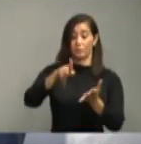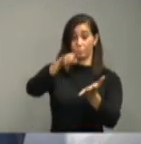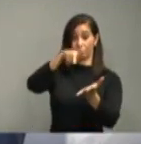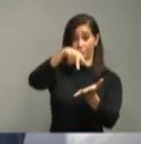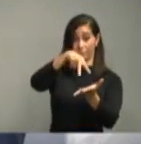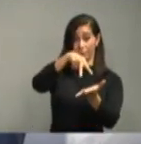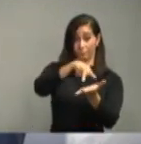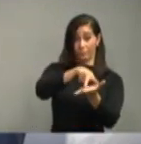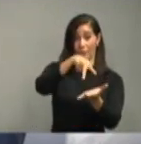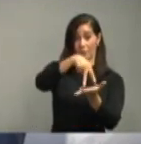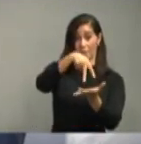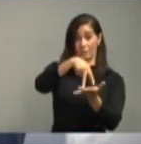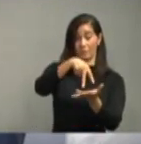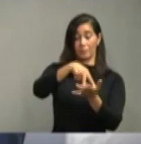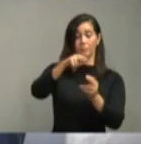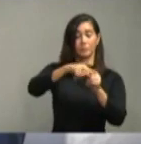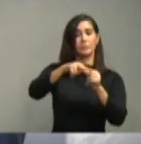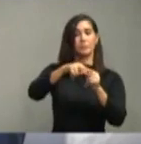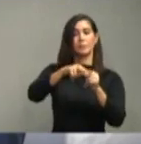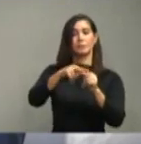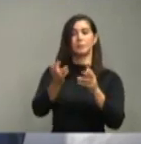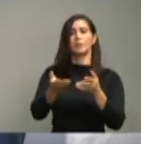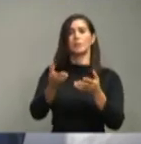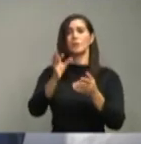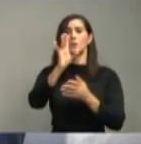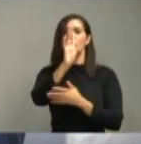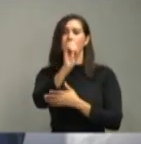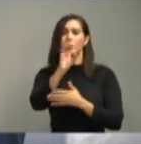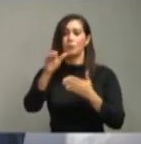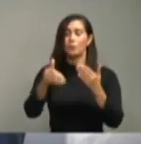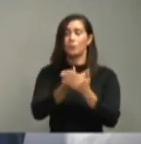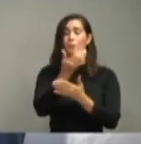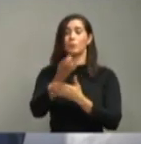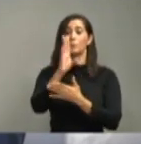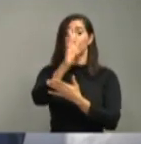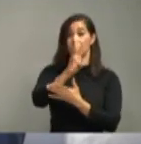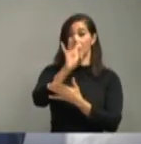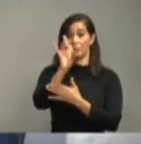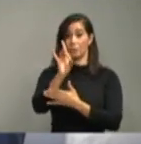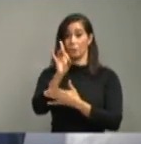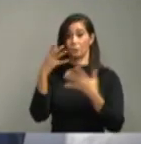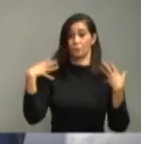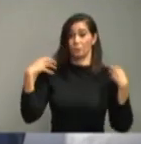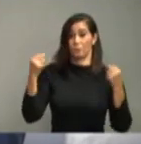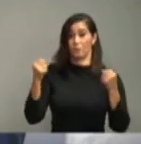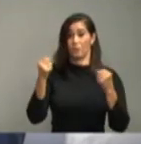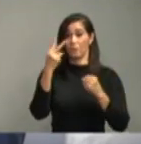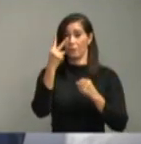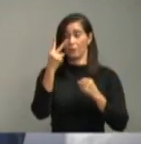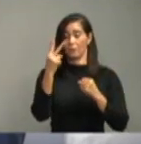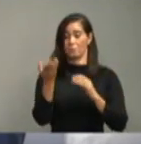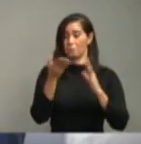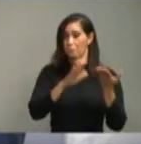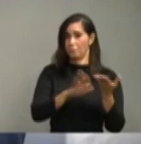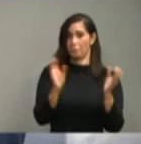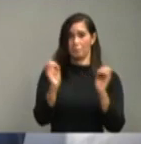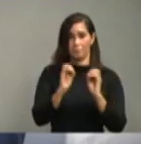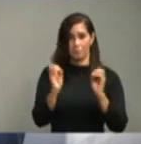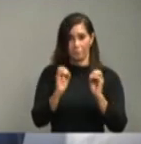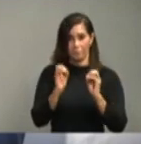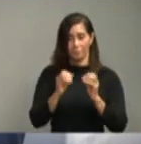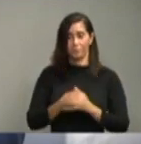casos nuevos, 58 acumulados, 2 recuperados, cero fallecimiento.